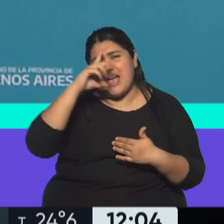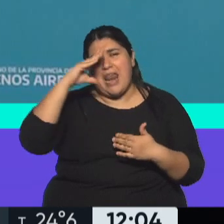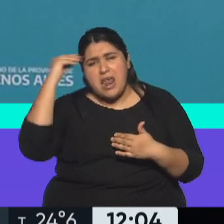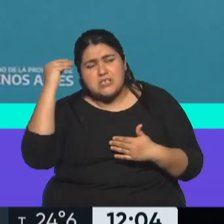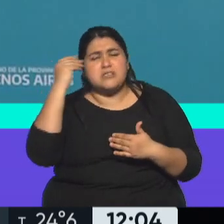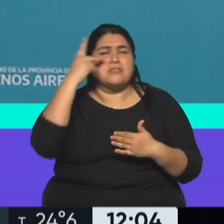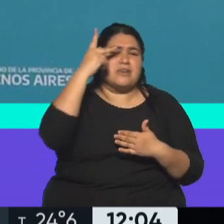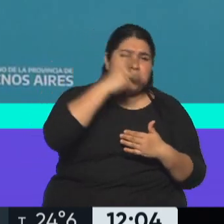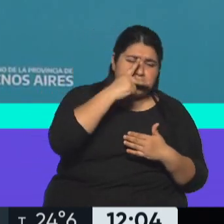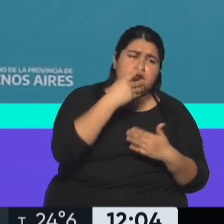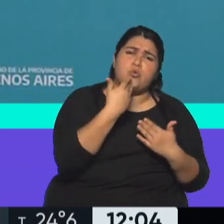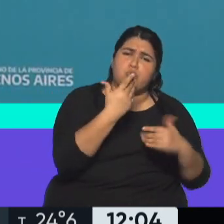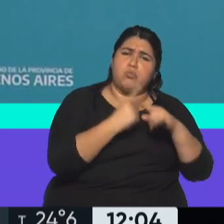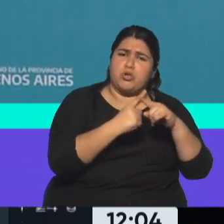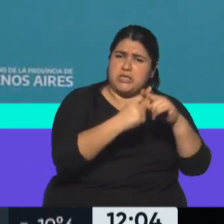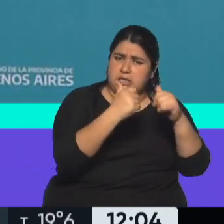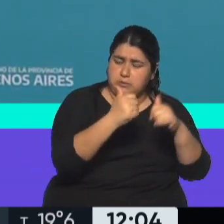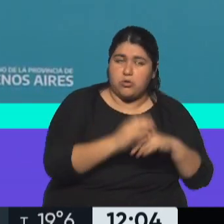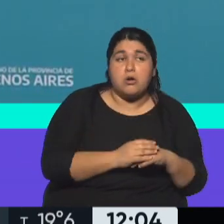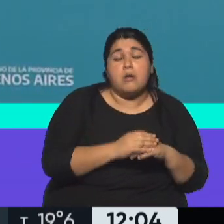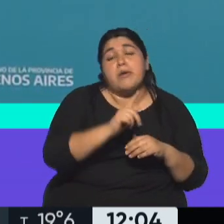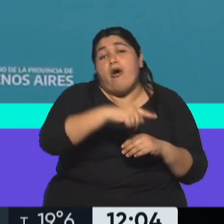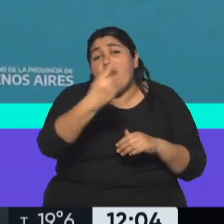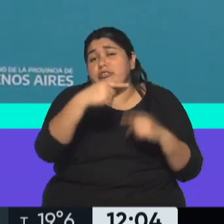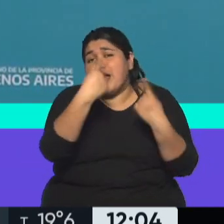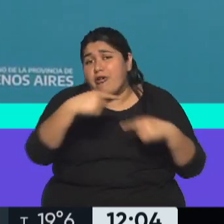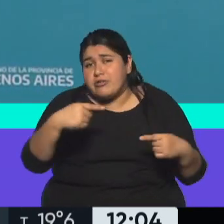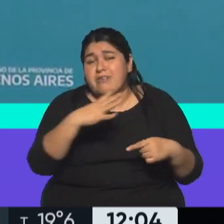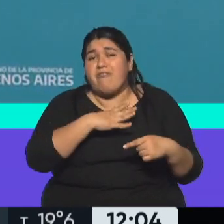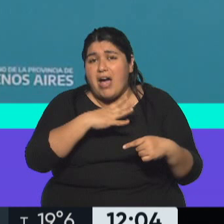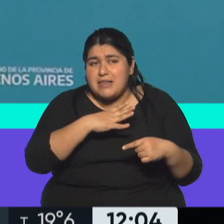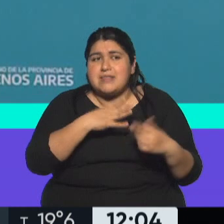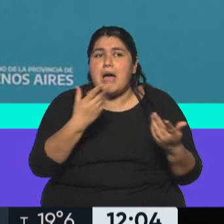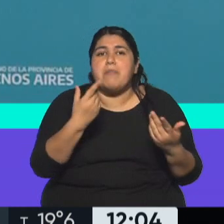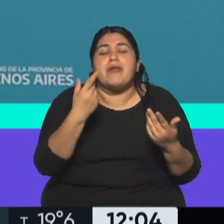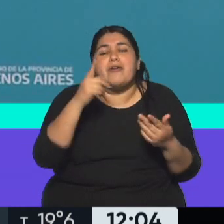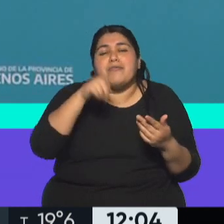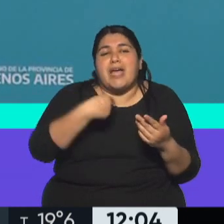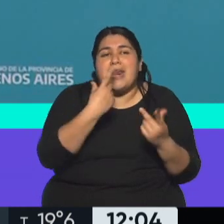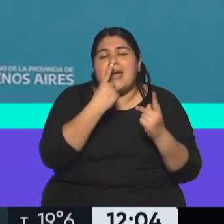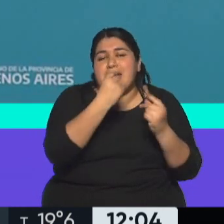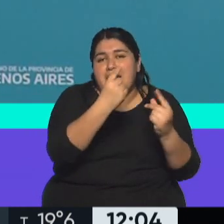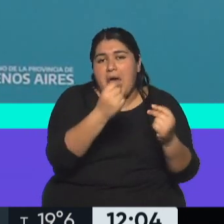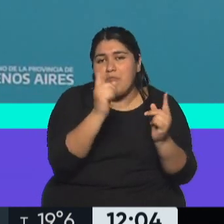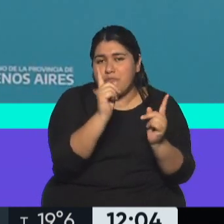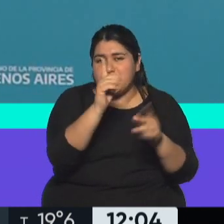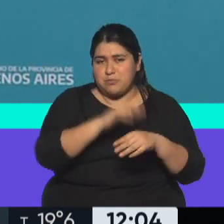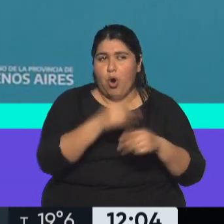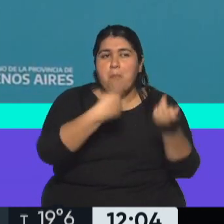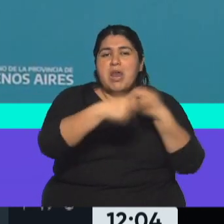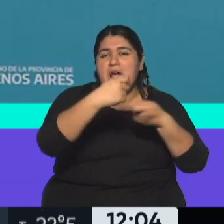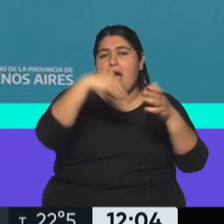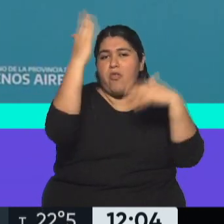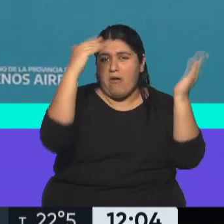absolutamente exitosas, pero hubo quienes se quedaron afuera simplemente para ir a reclamar a mercados internacionales. Lo que quiero decir